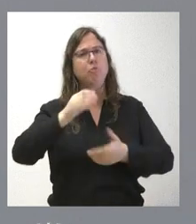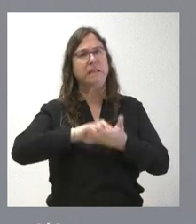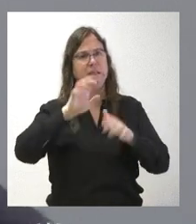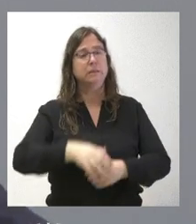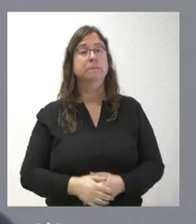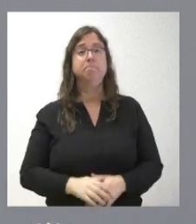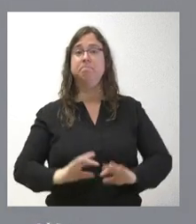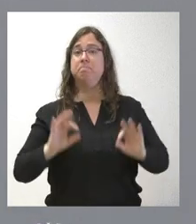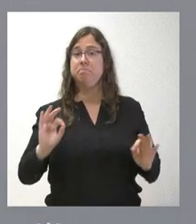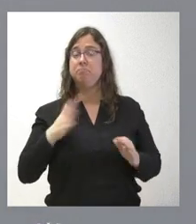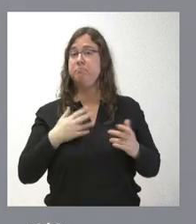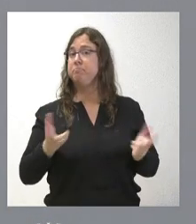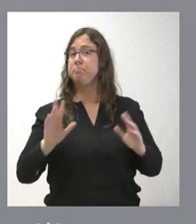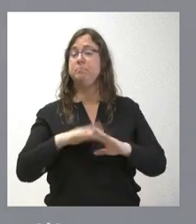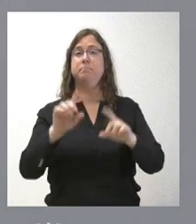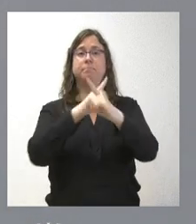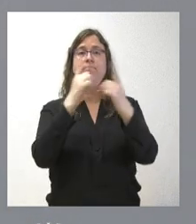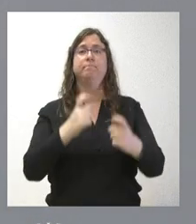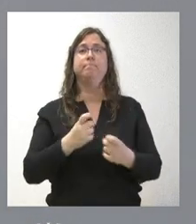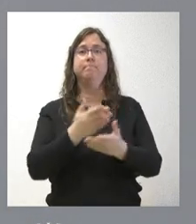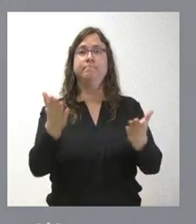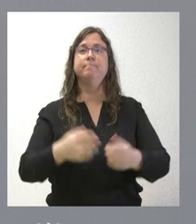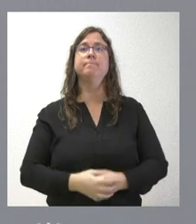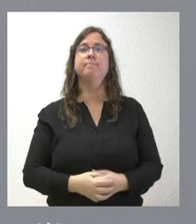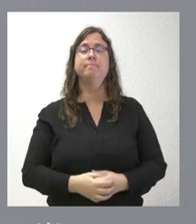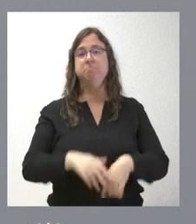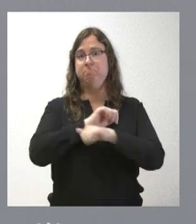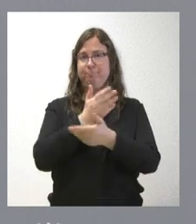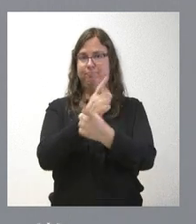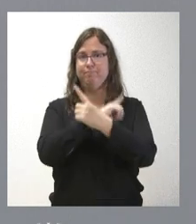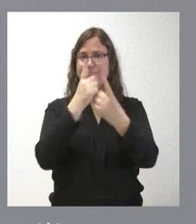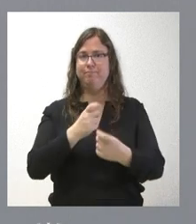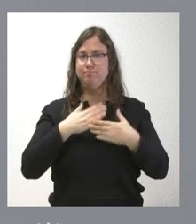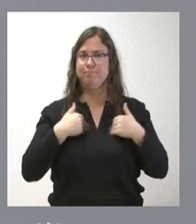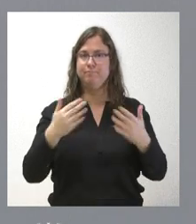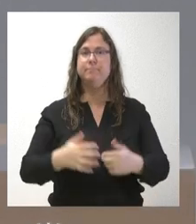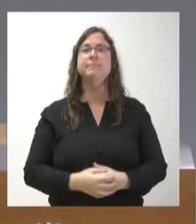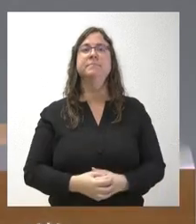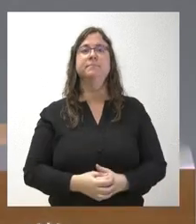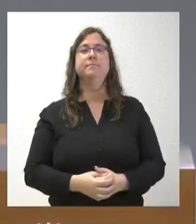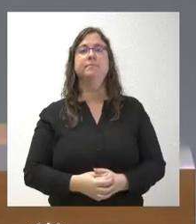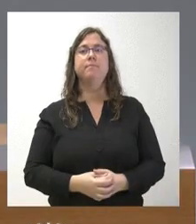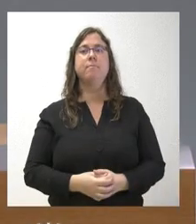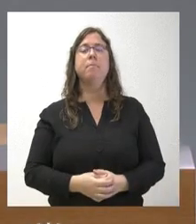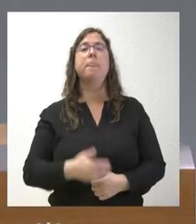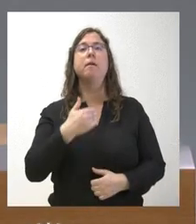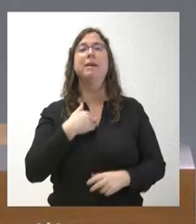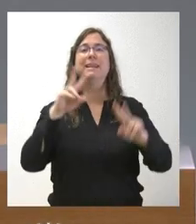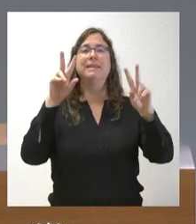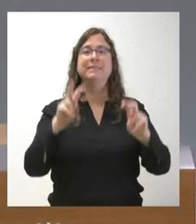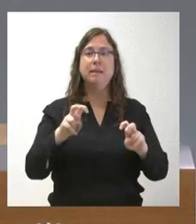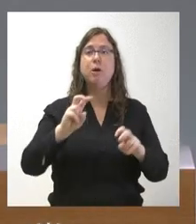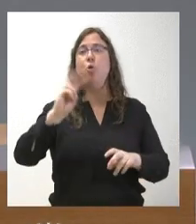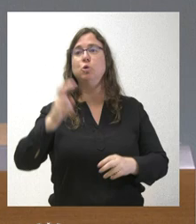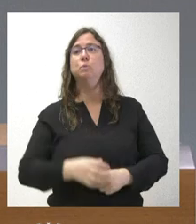Y, sin más, pues quedamos a la espera de sus preguntas, las que deseen formular sobre este tema o sobre